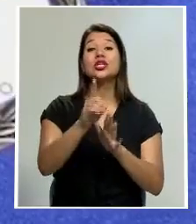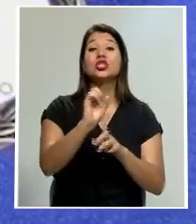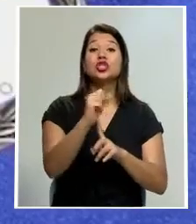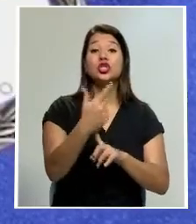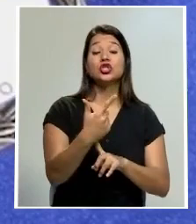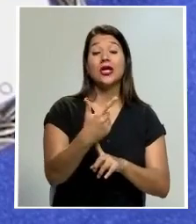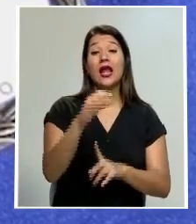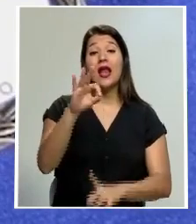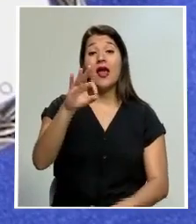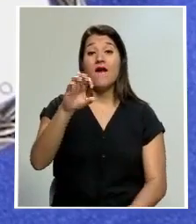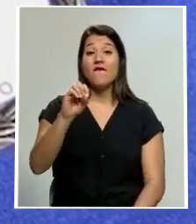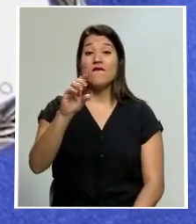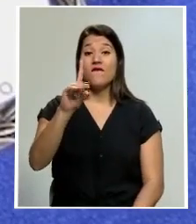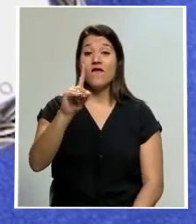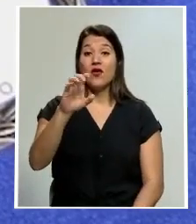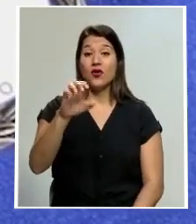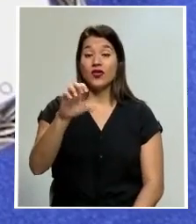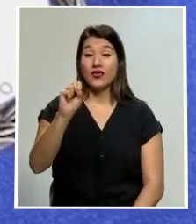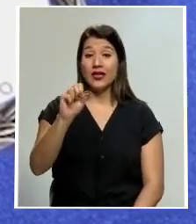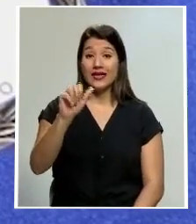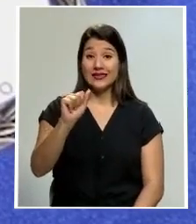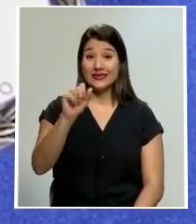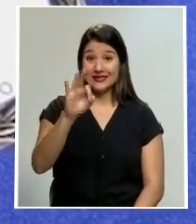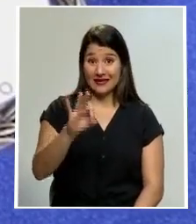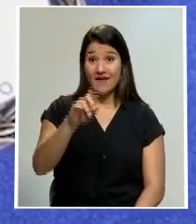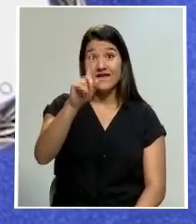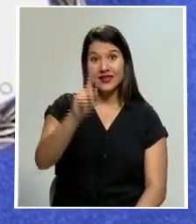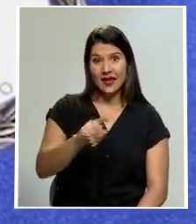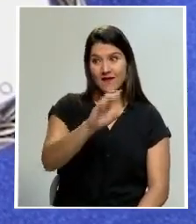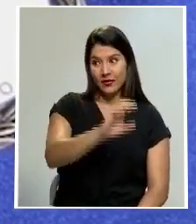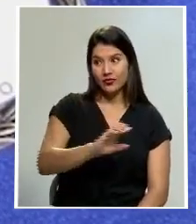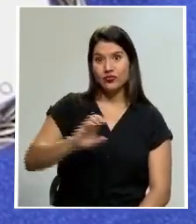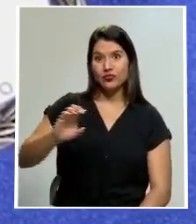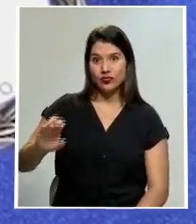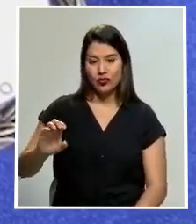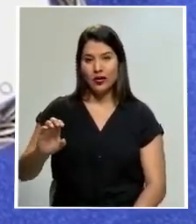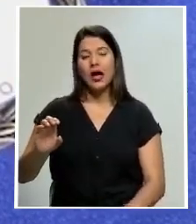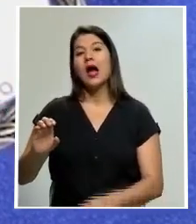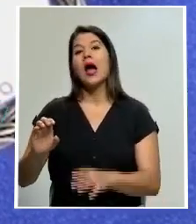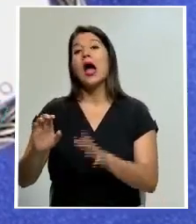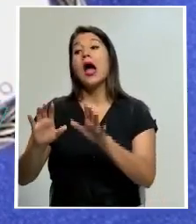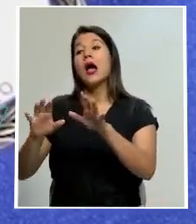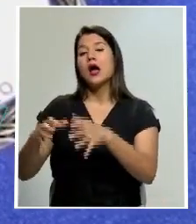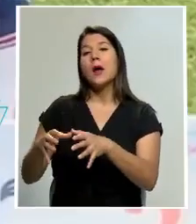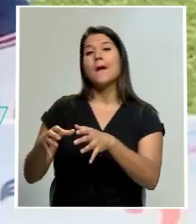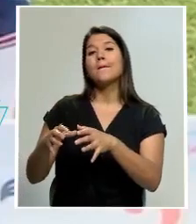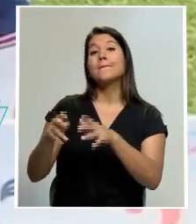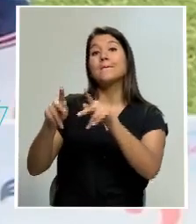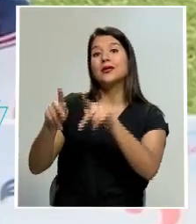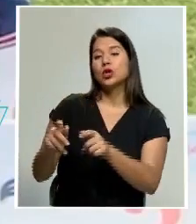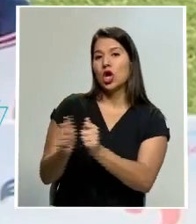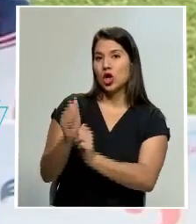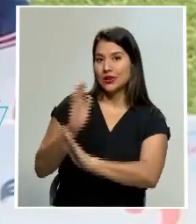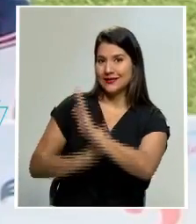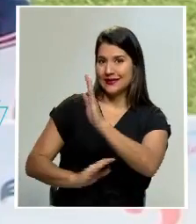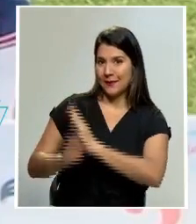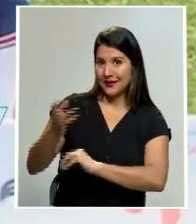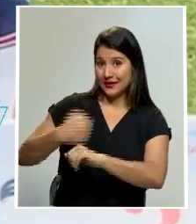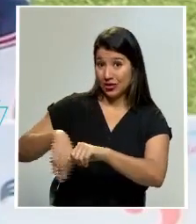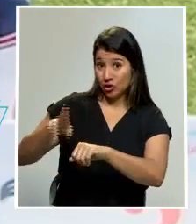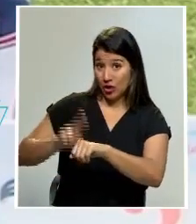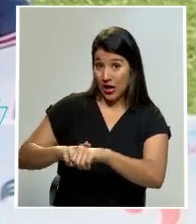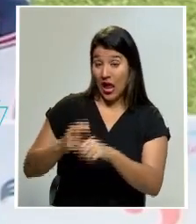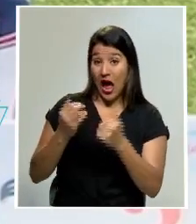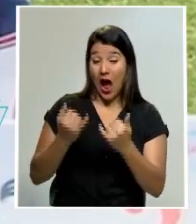y Asignaciones Familiares debe dar un dinero al Movimiento Paralímpico Nacional. A dos meses de los Juegos